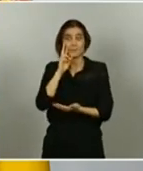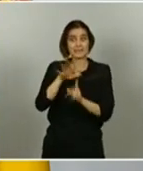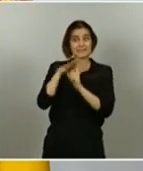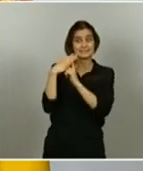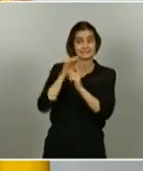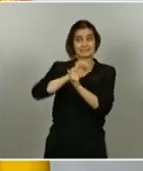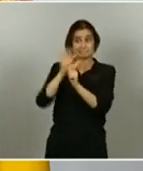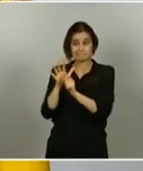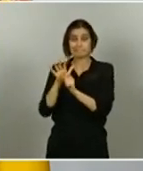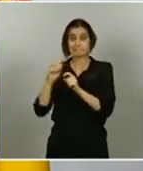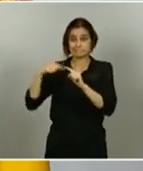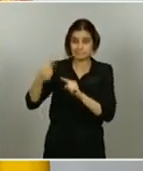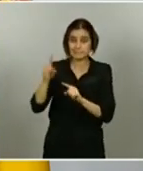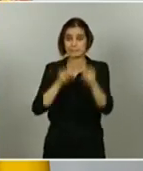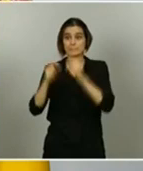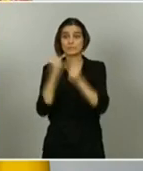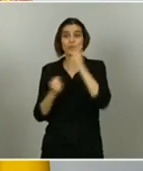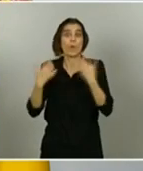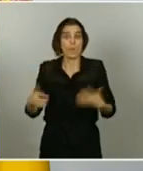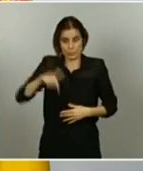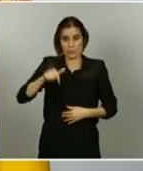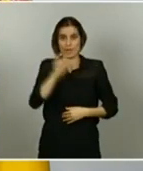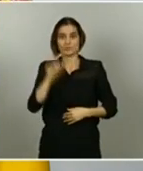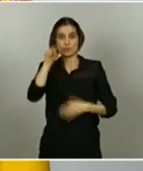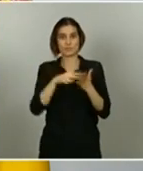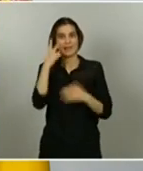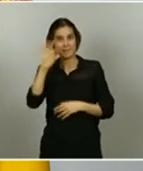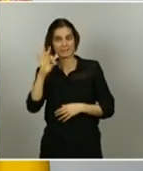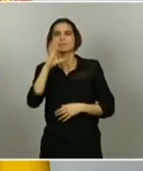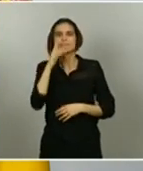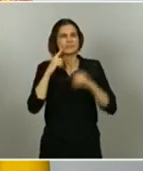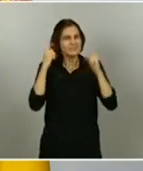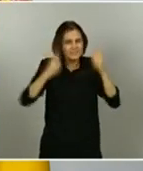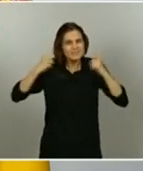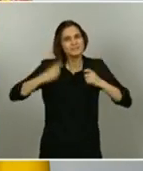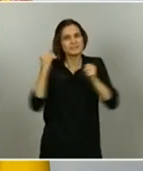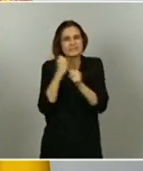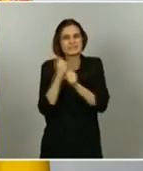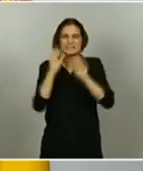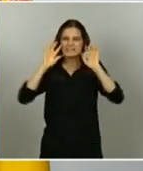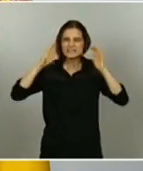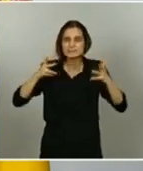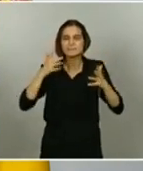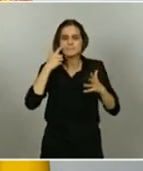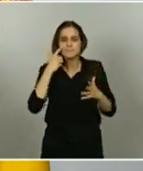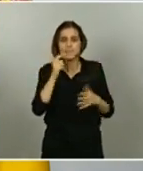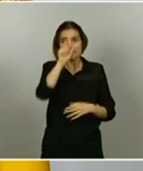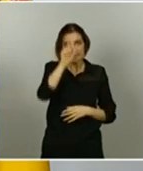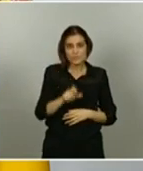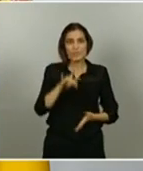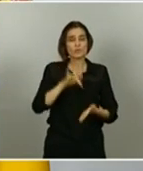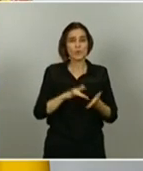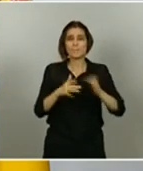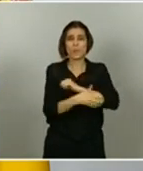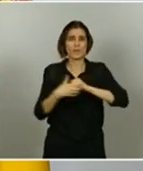producido en 2020. Por eso hemos estado trabajando mucho para que las personas que acusen una situación de pobreza sobrevenida